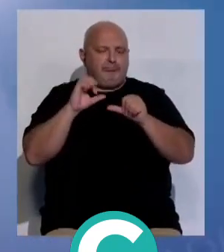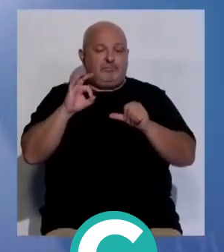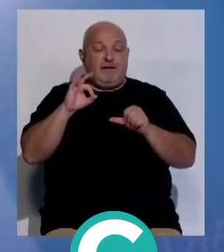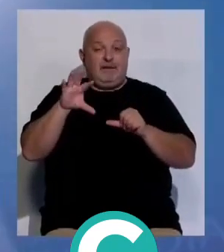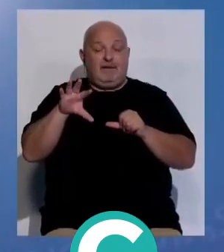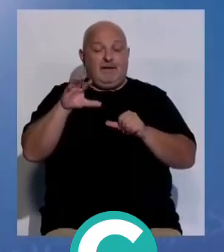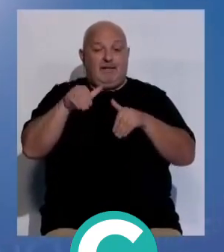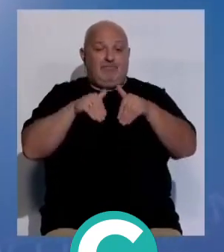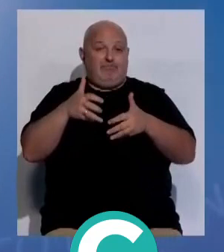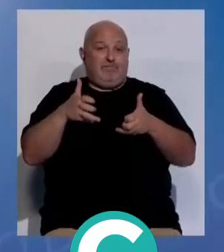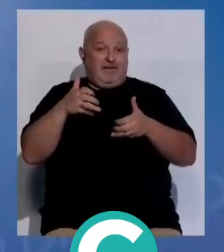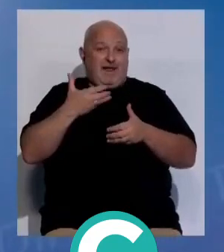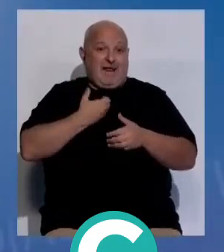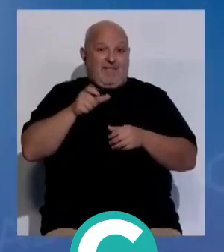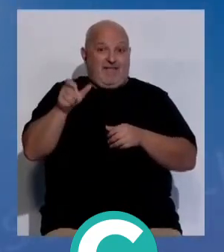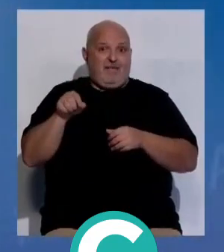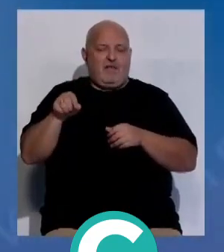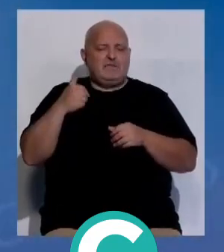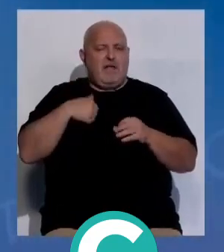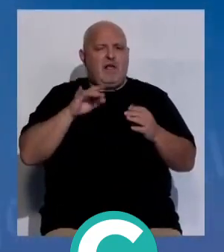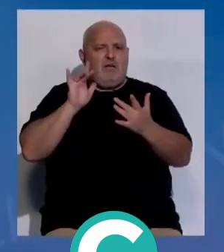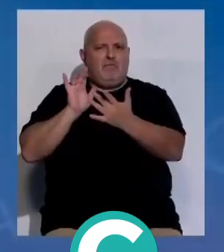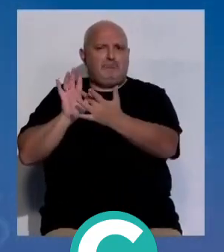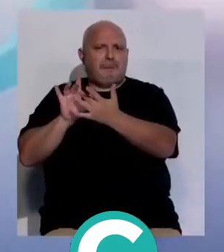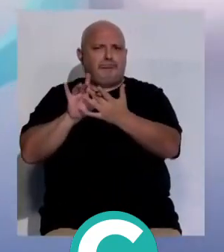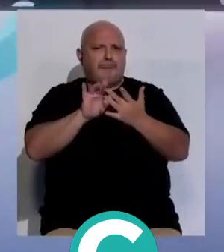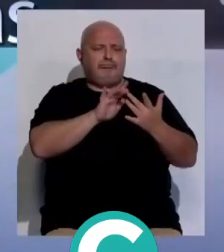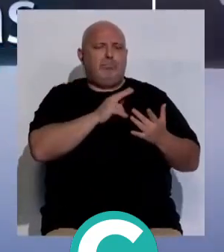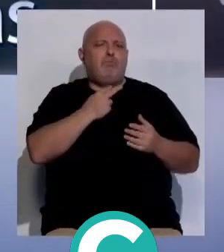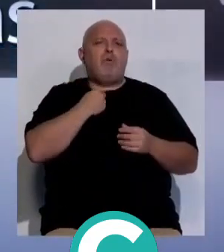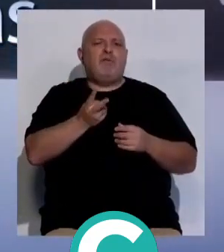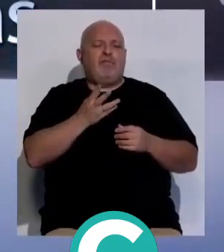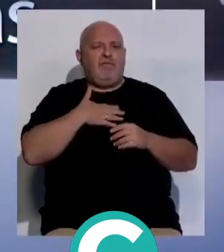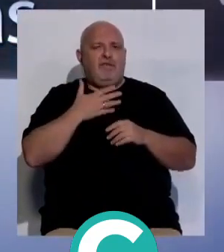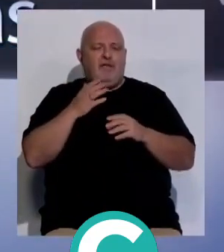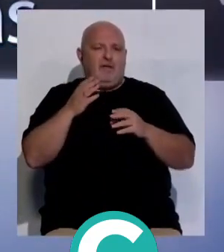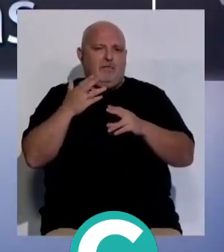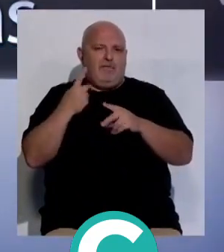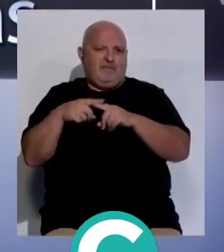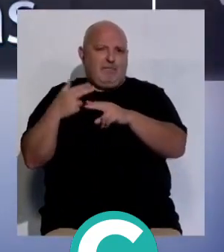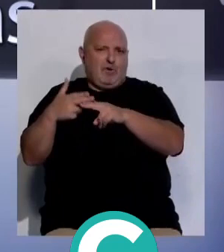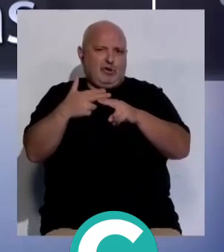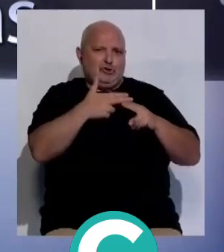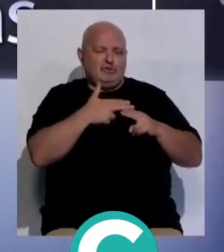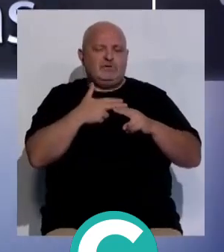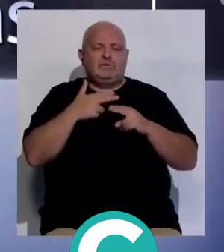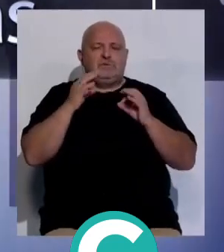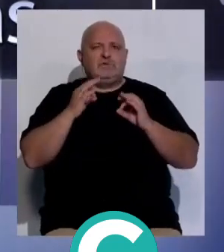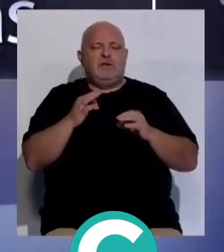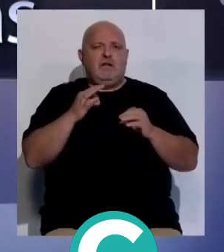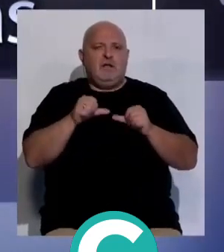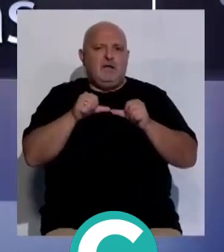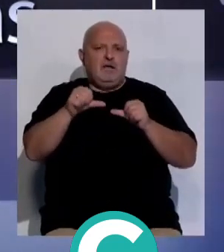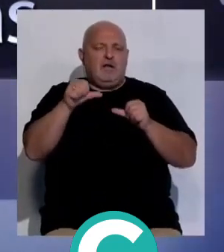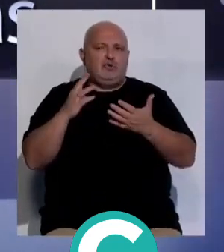electo ha declarado que ya ha mantenido contacto con los portavoces de la oposición y ha señalado que se